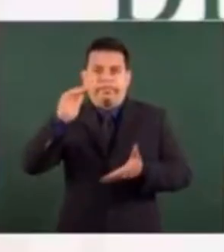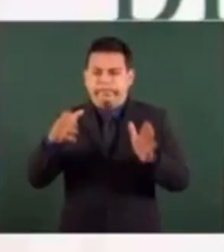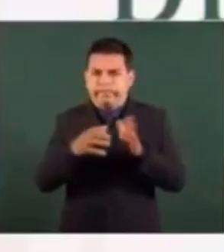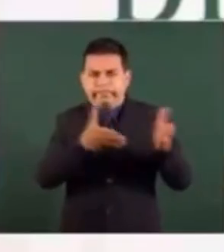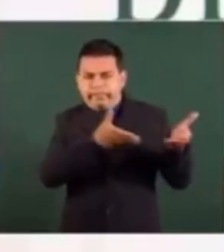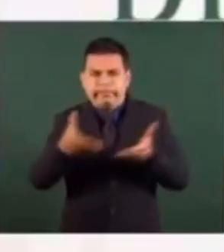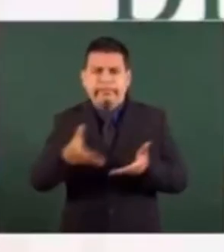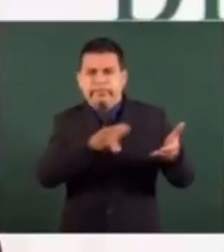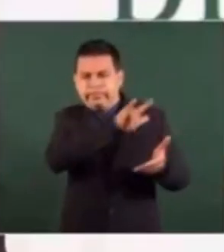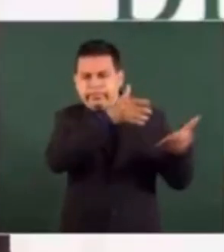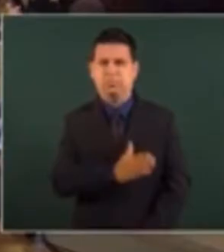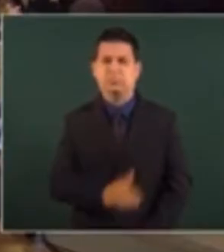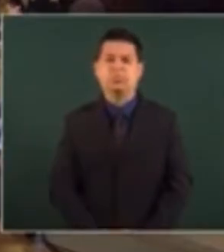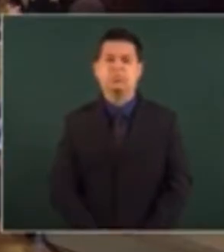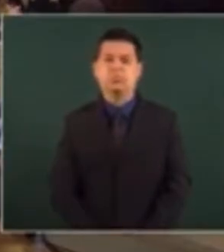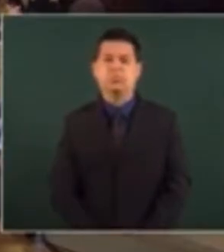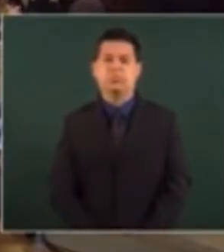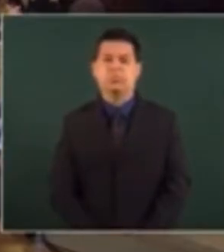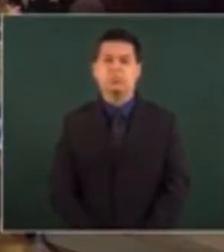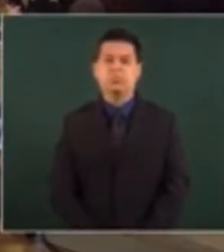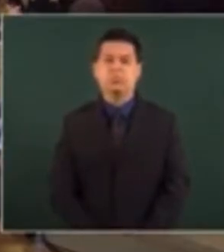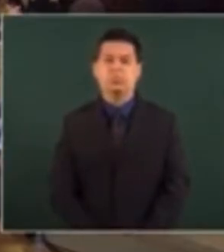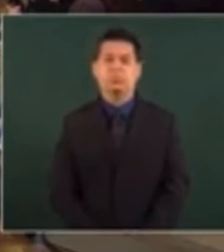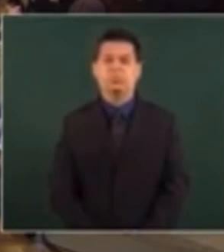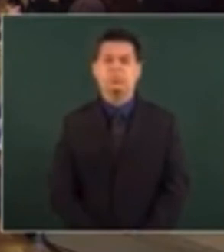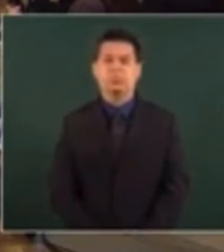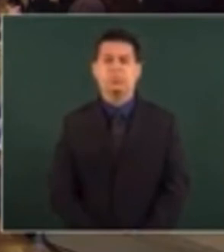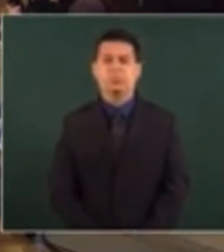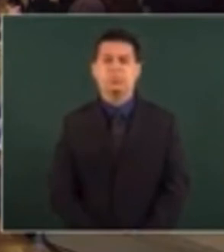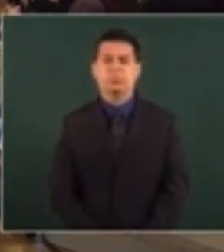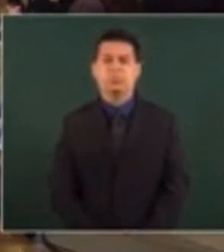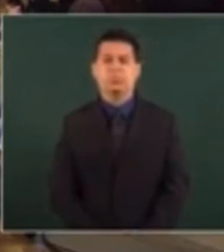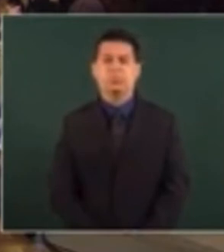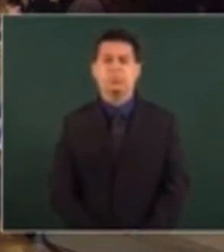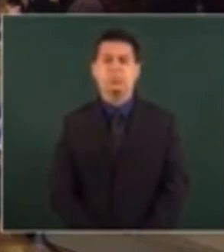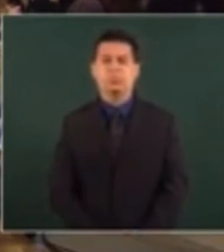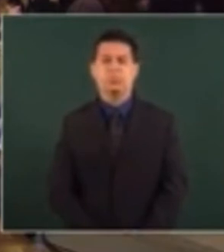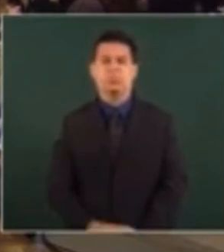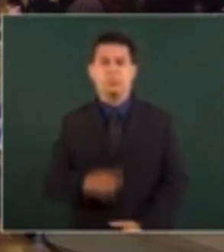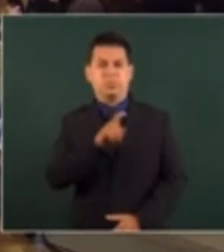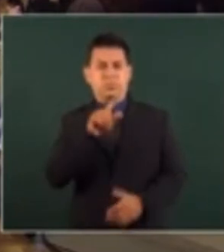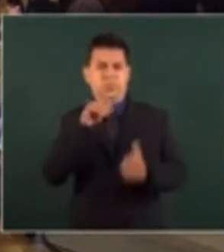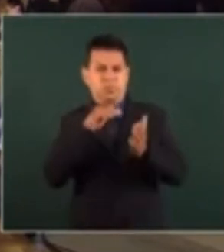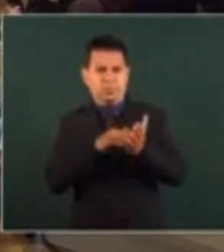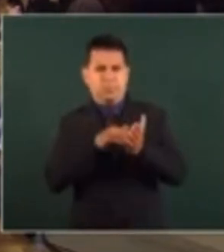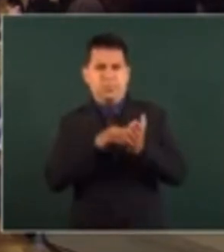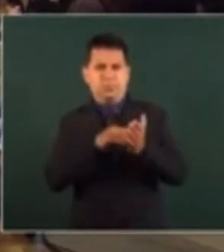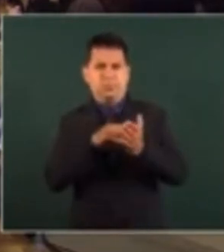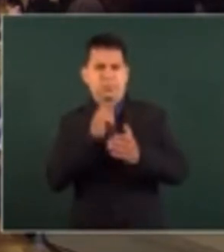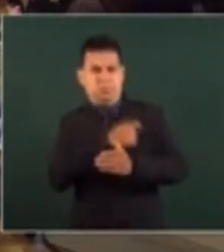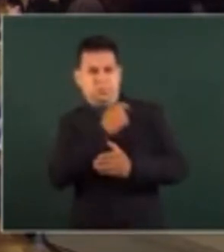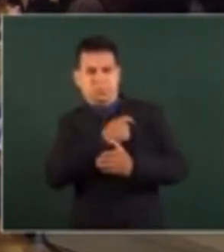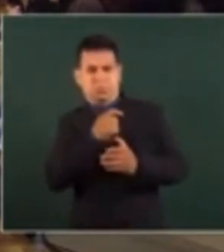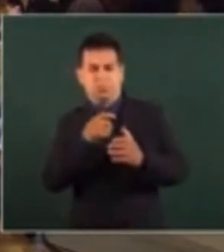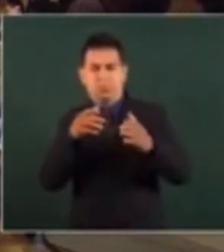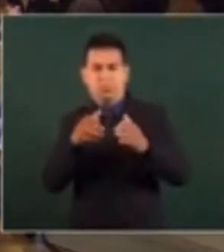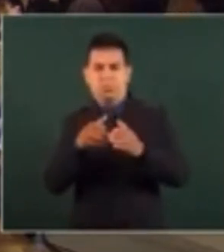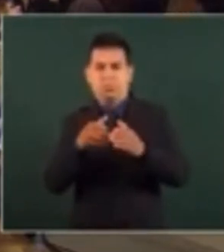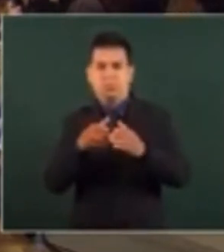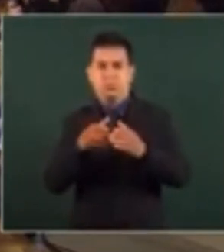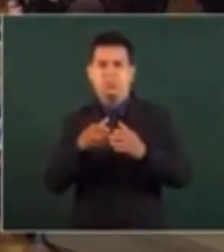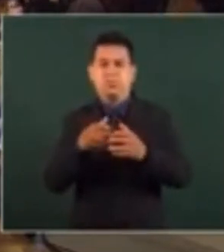entre el 23 de diciembre y esta fecha. Las dosis a distribuir son 870 mil dosis. Tenemos los centros de